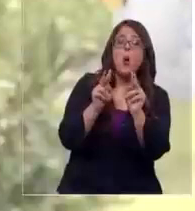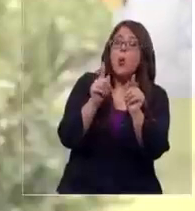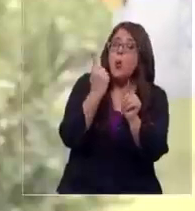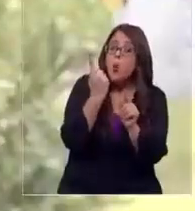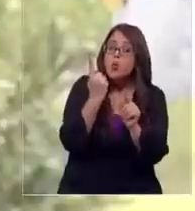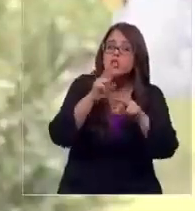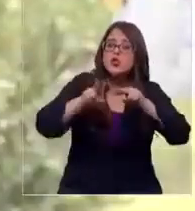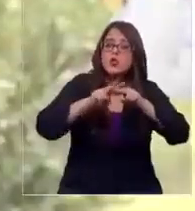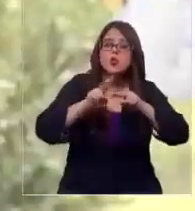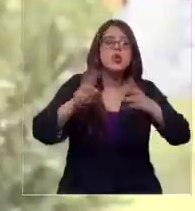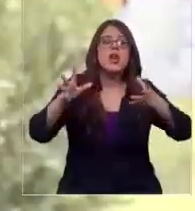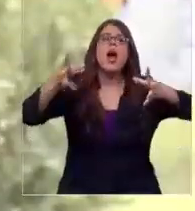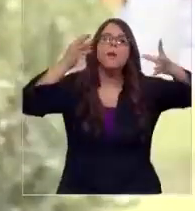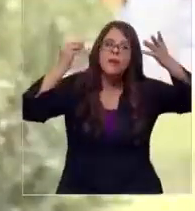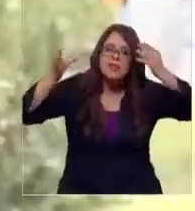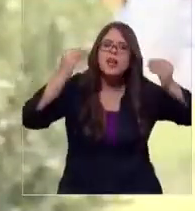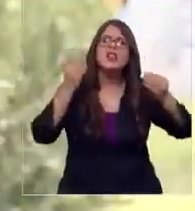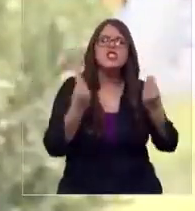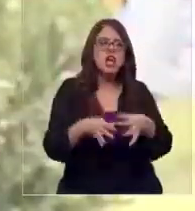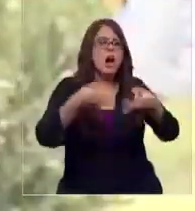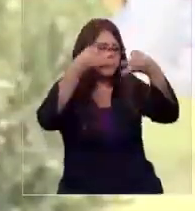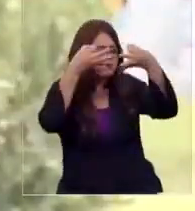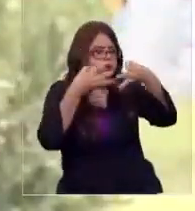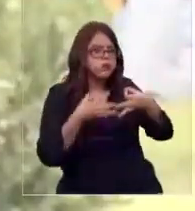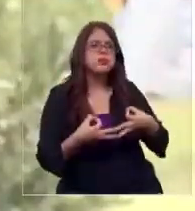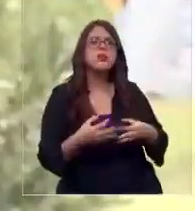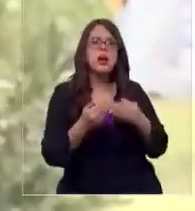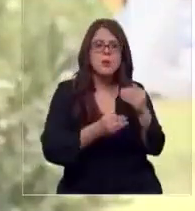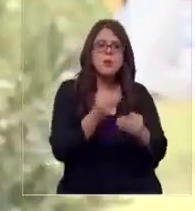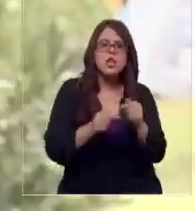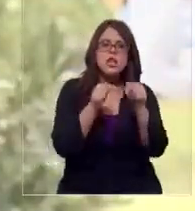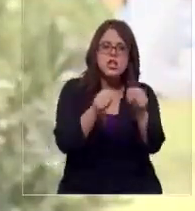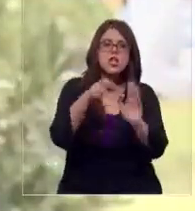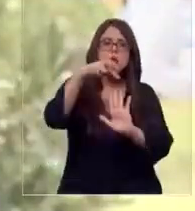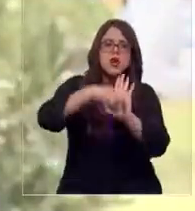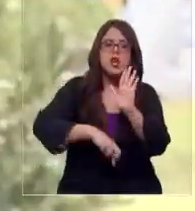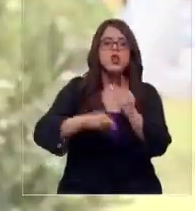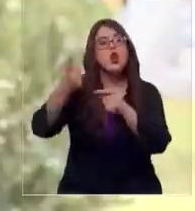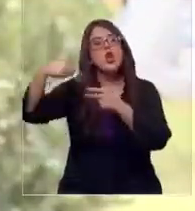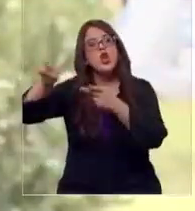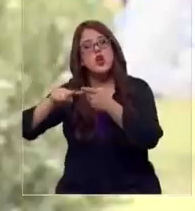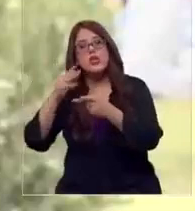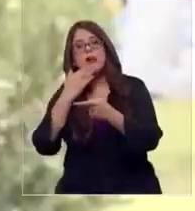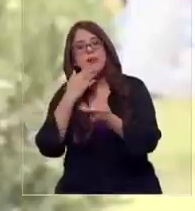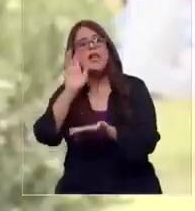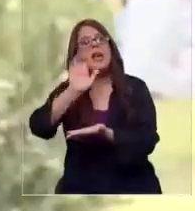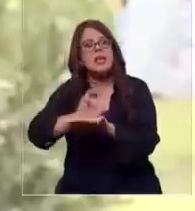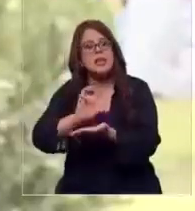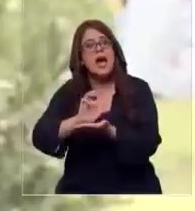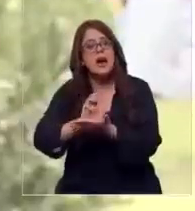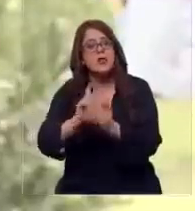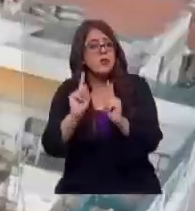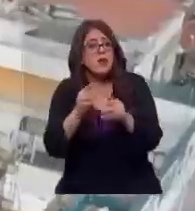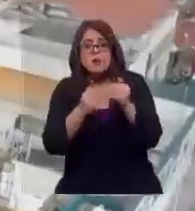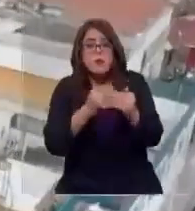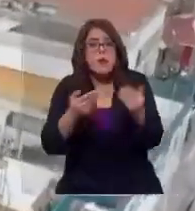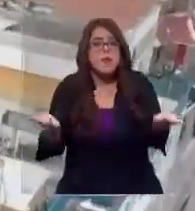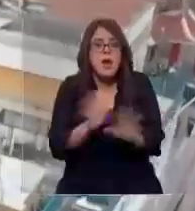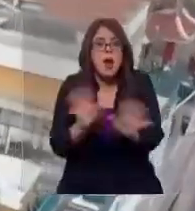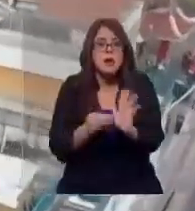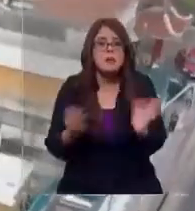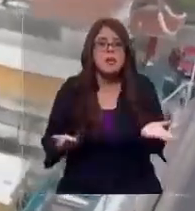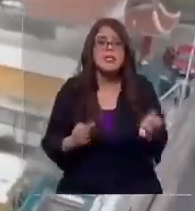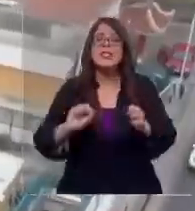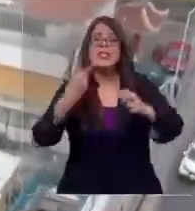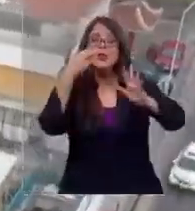aprendizaje y con una buena inserción de estos proyectos y otra simplemente con la coacción del Estado respecto de implementarlos. Un